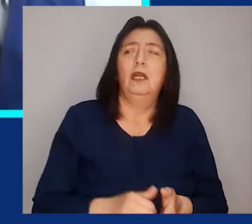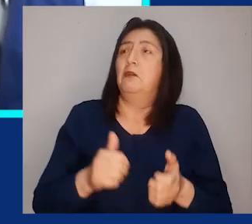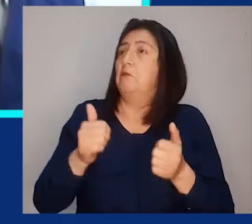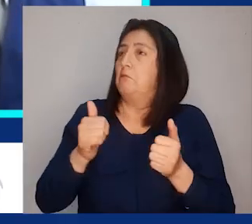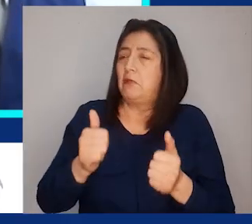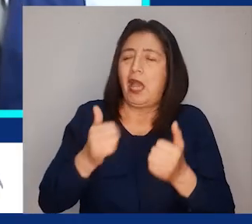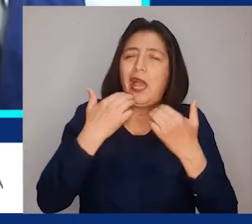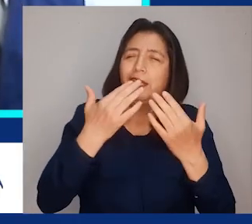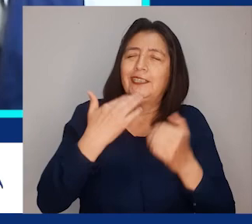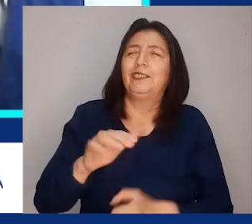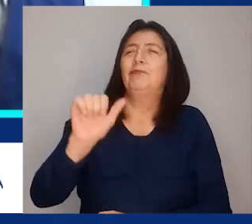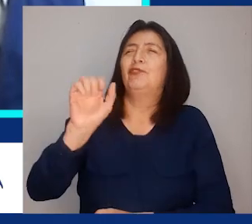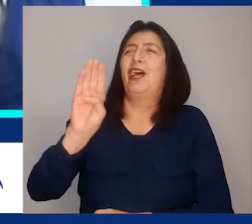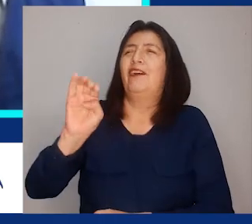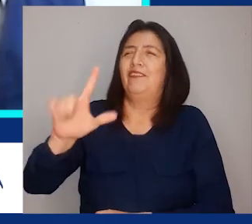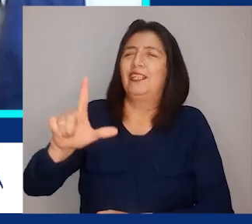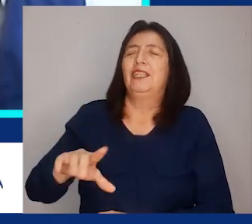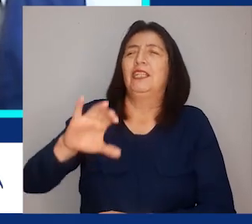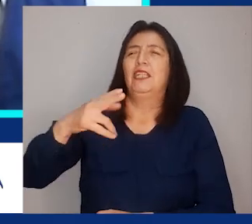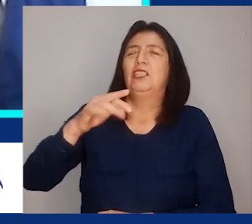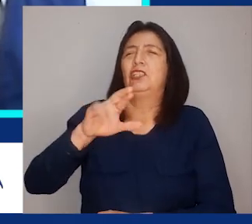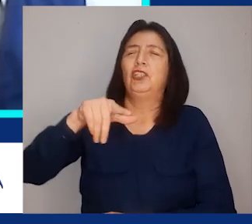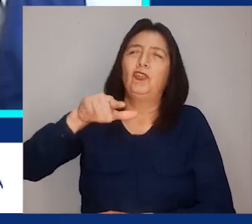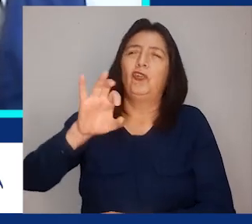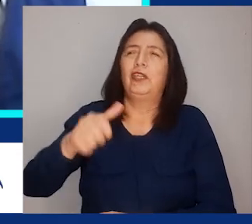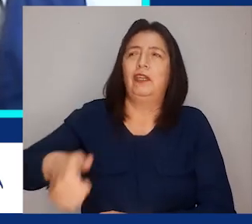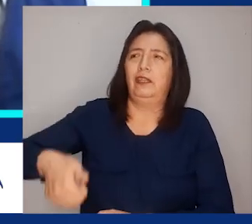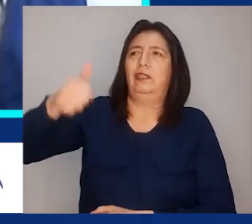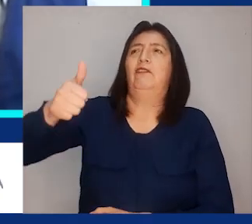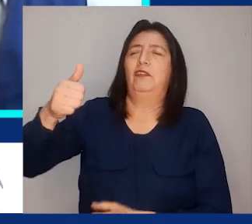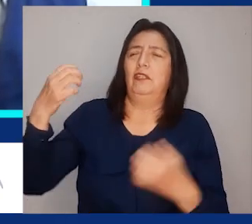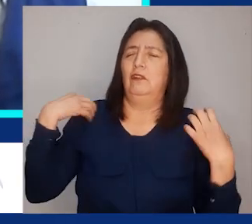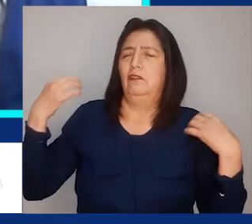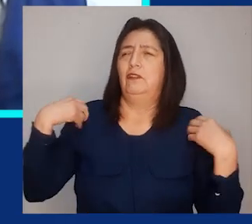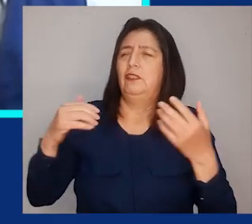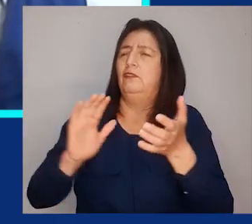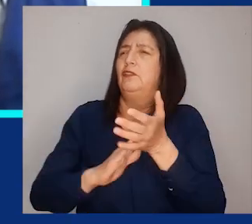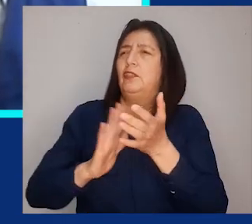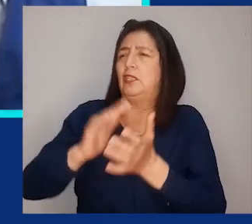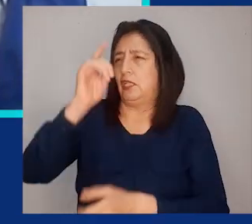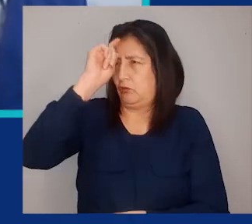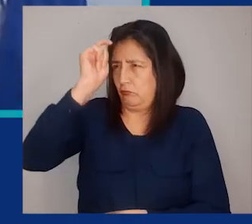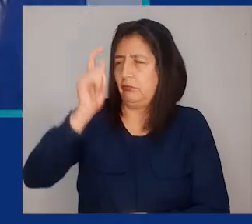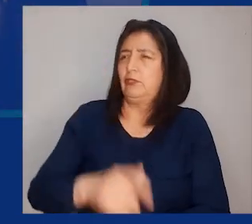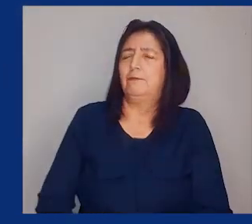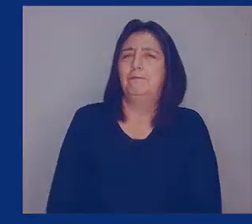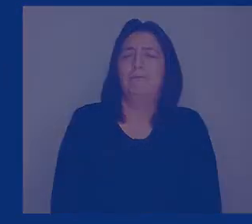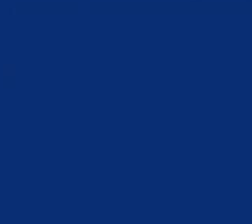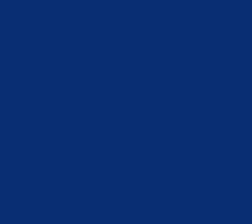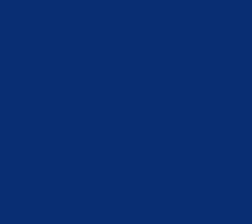Agradecemos a Abel Chiroque, jefe de la oficina de la Defensoría del Pueblo en Tumbes.